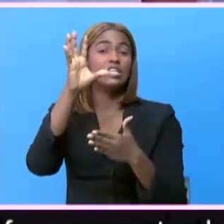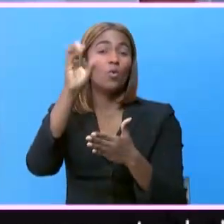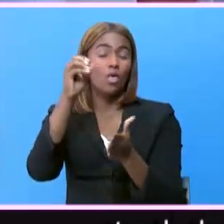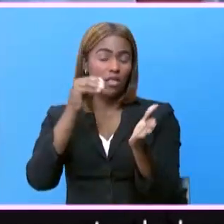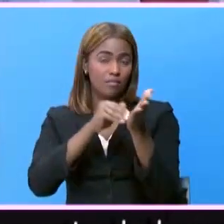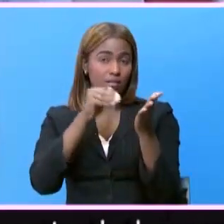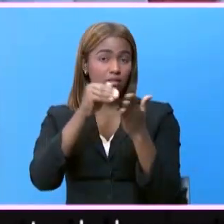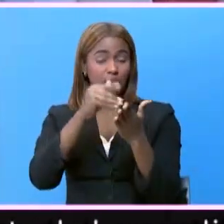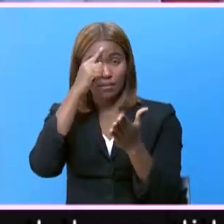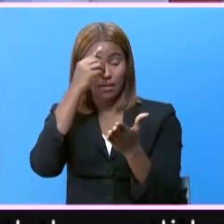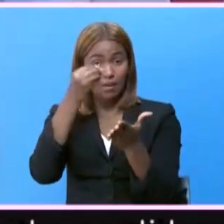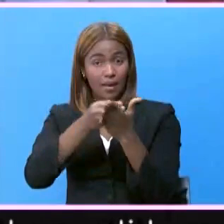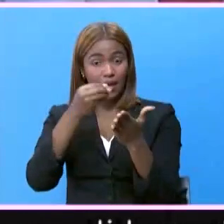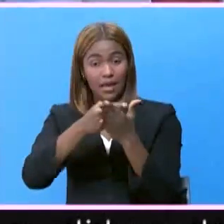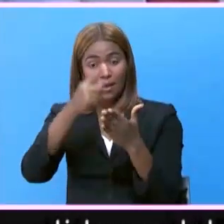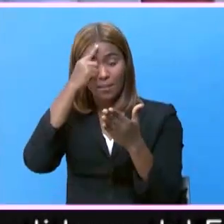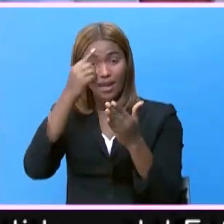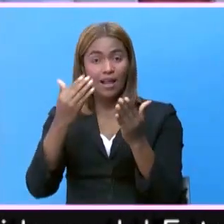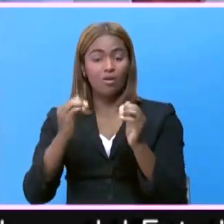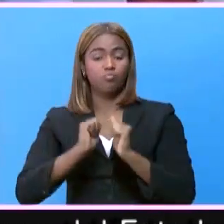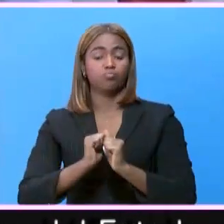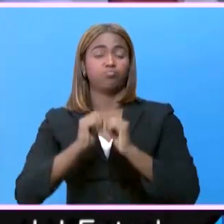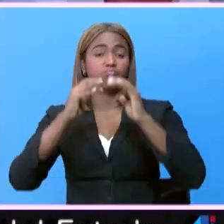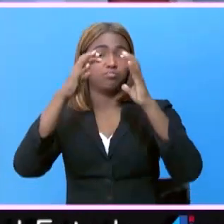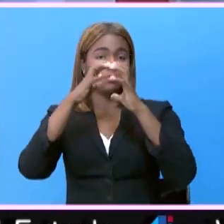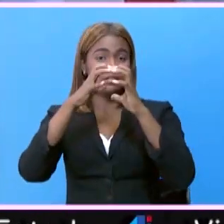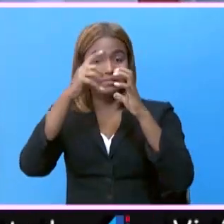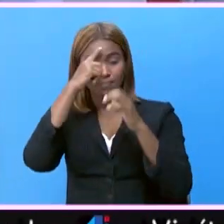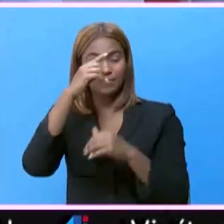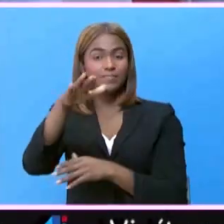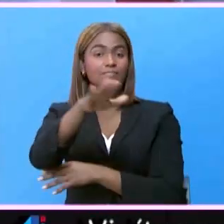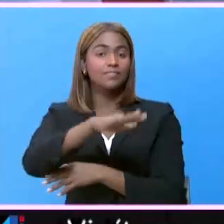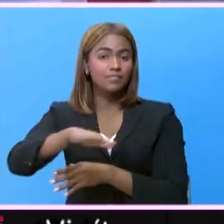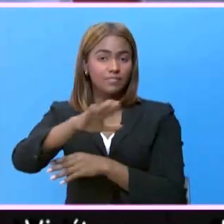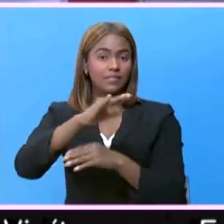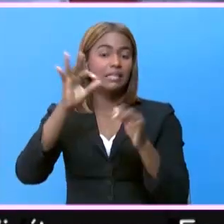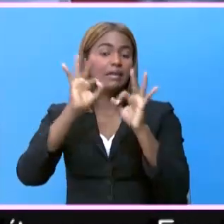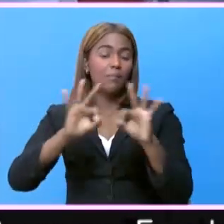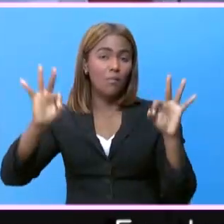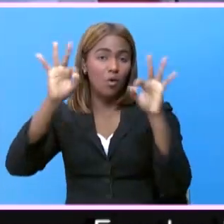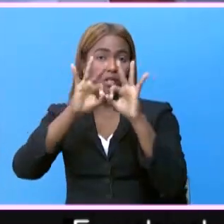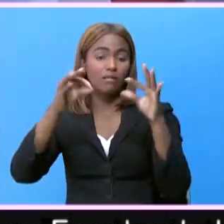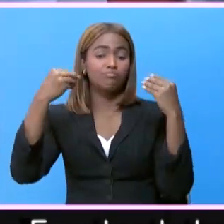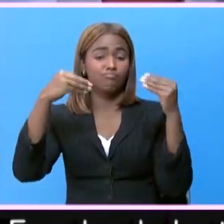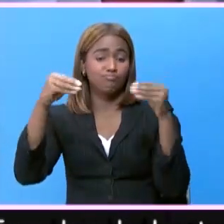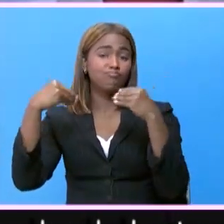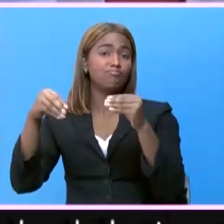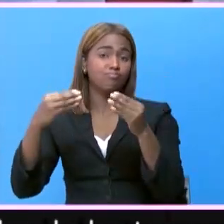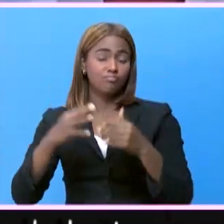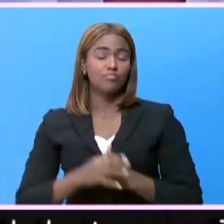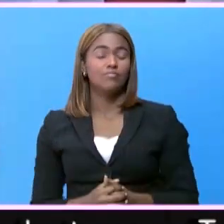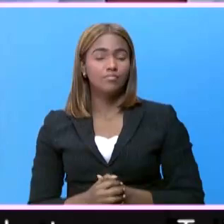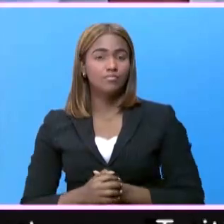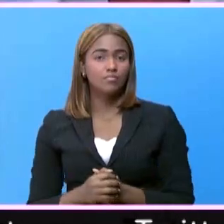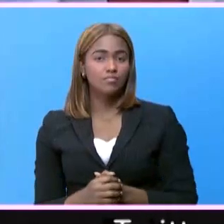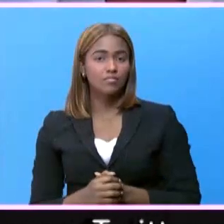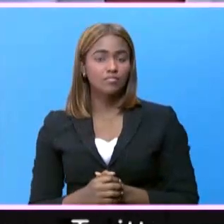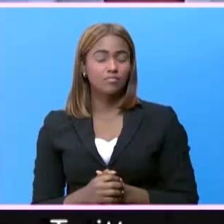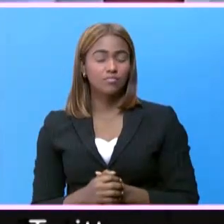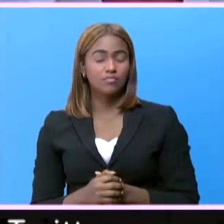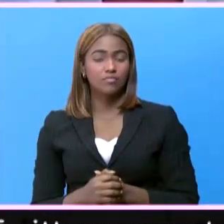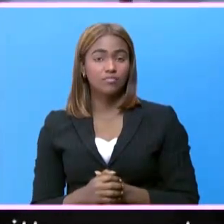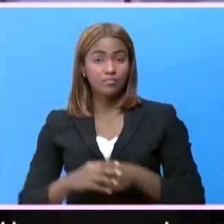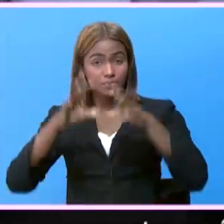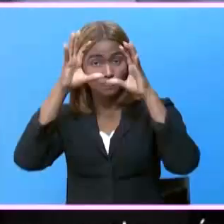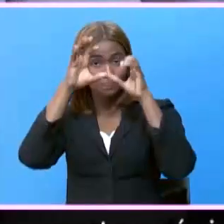millones de pesos para la remodelación de este importante punto comercial. Bueno, el presidente